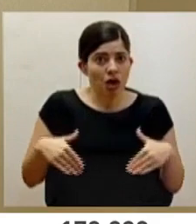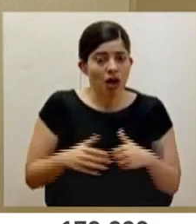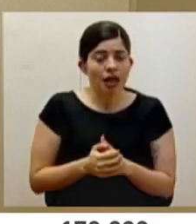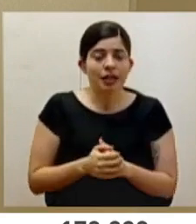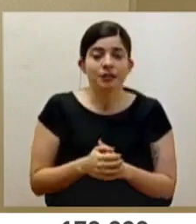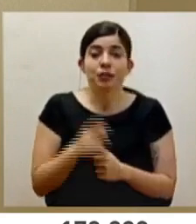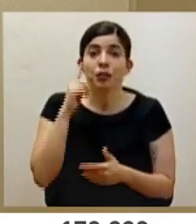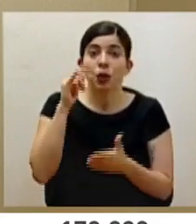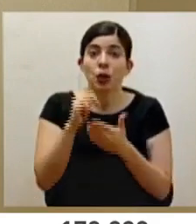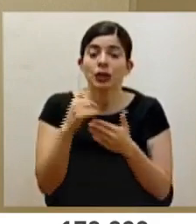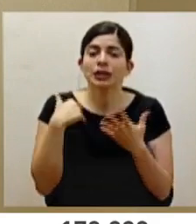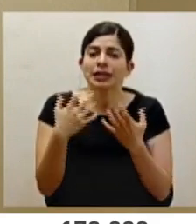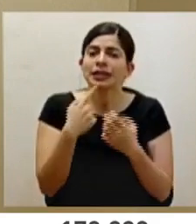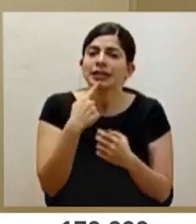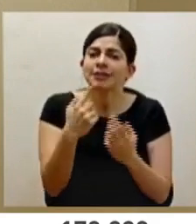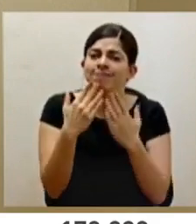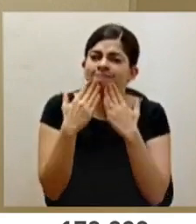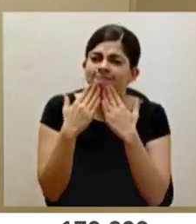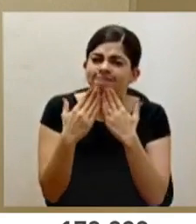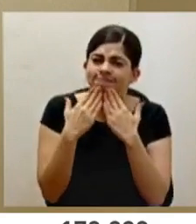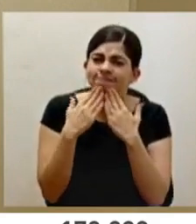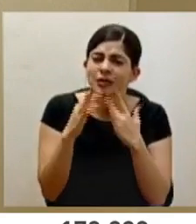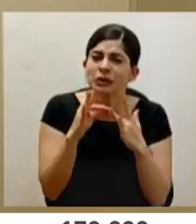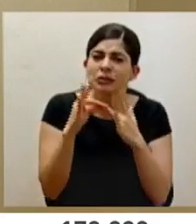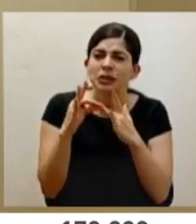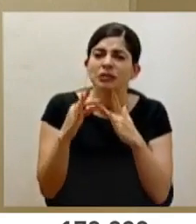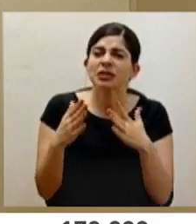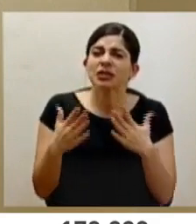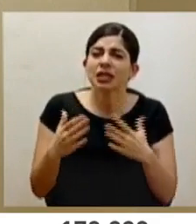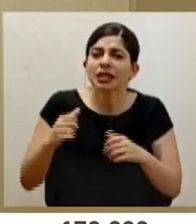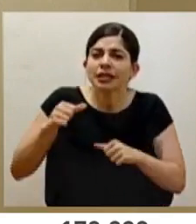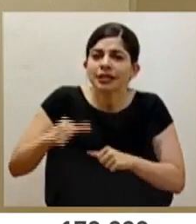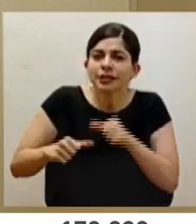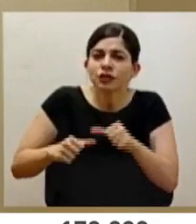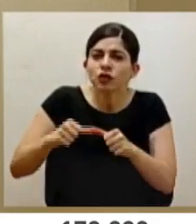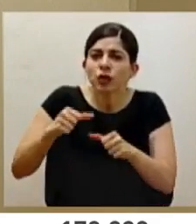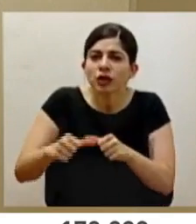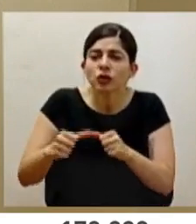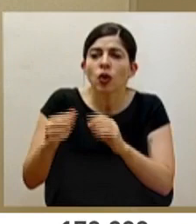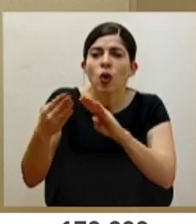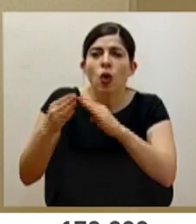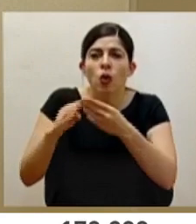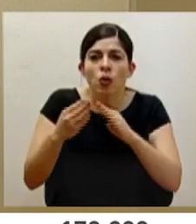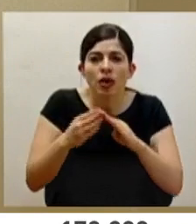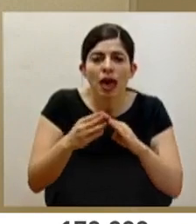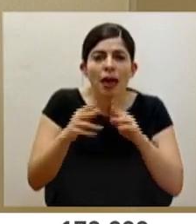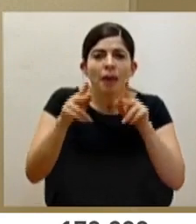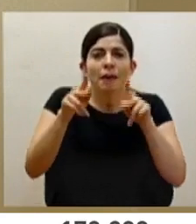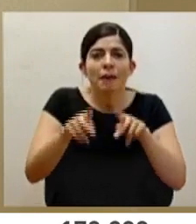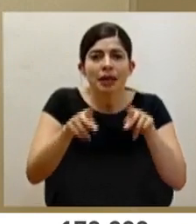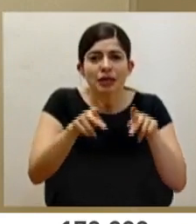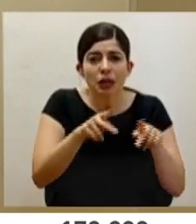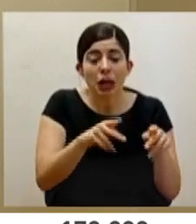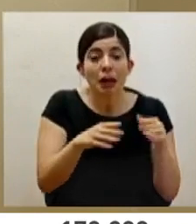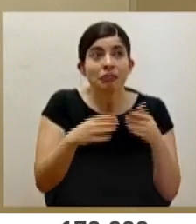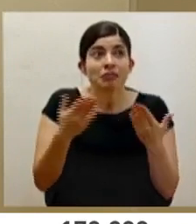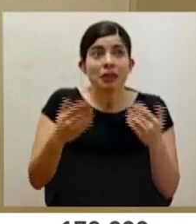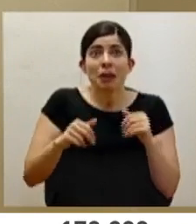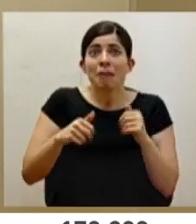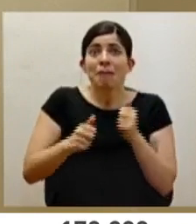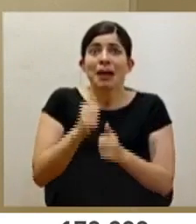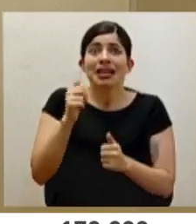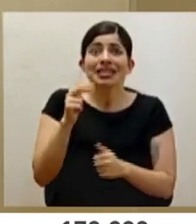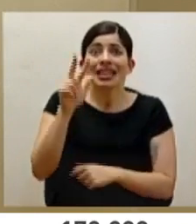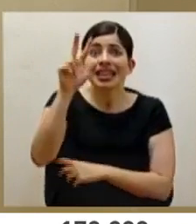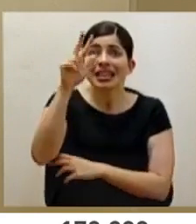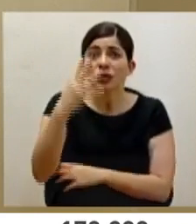agradecer muy particularmente también el esfuerzo de las comunidades, de las personas, más de prácticamente